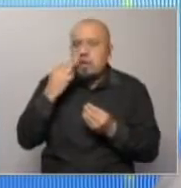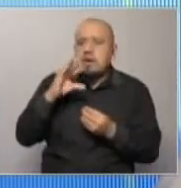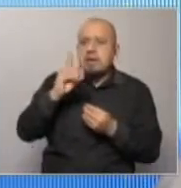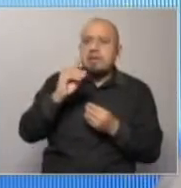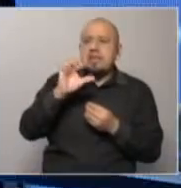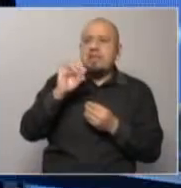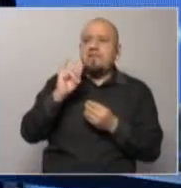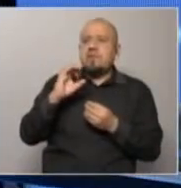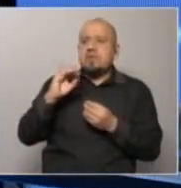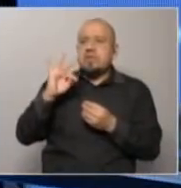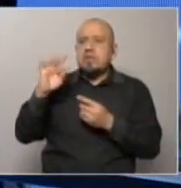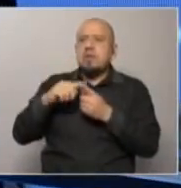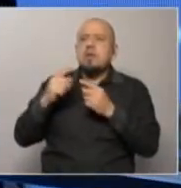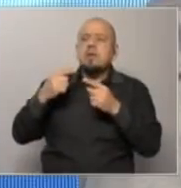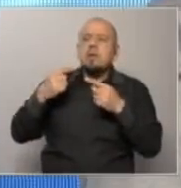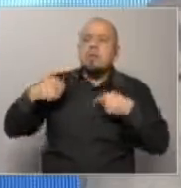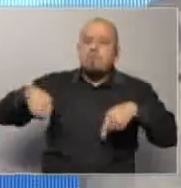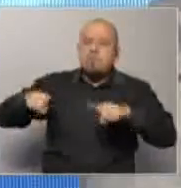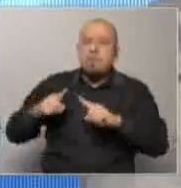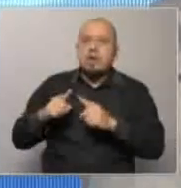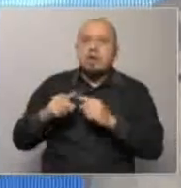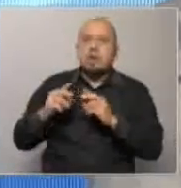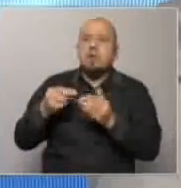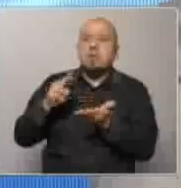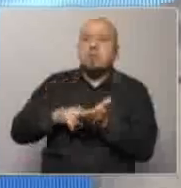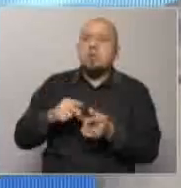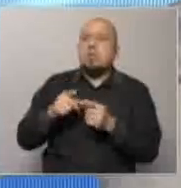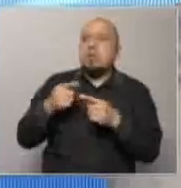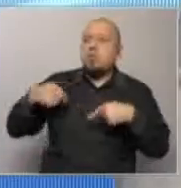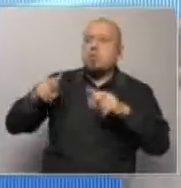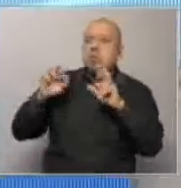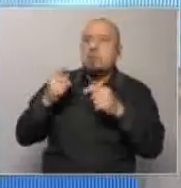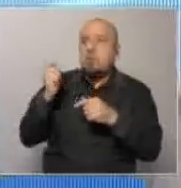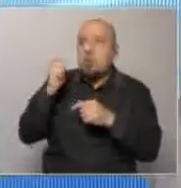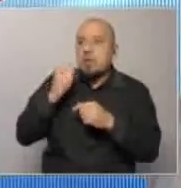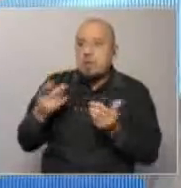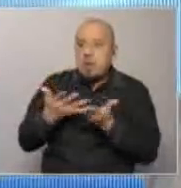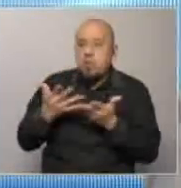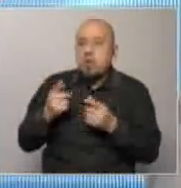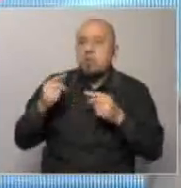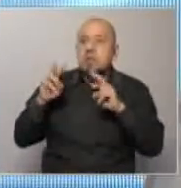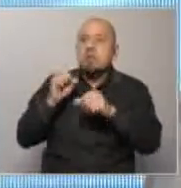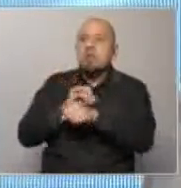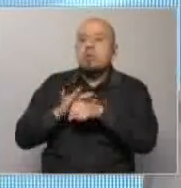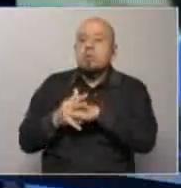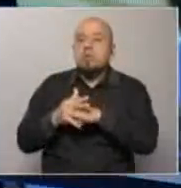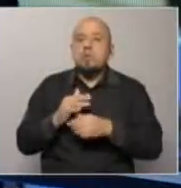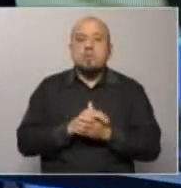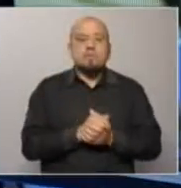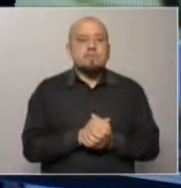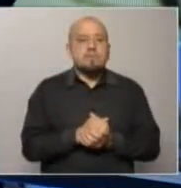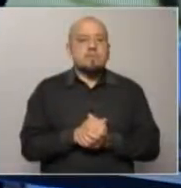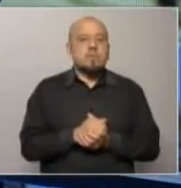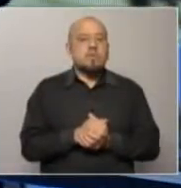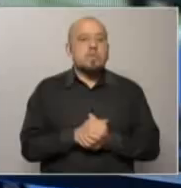mayor margen de maniobra para poder contemplar otras áreas de urgencia que están siendo castigadas por la pandemia por ejemplo? Es una